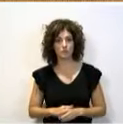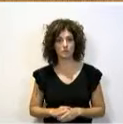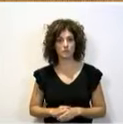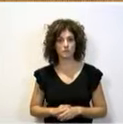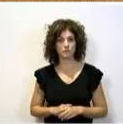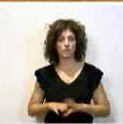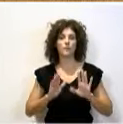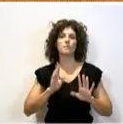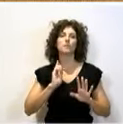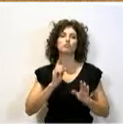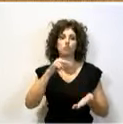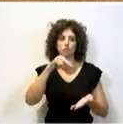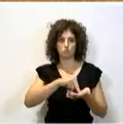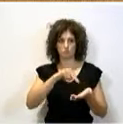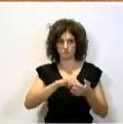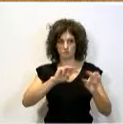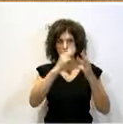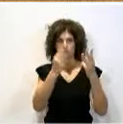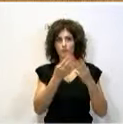Pero solo porque están aquí, si no, no.